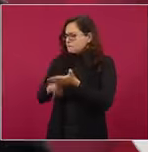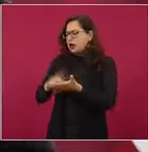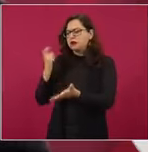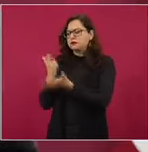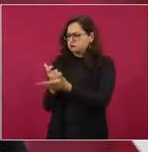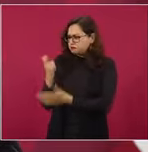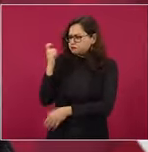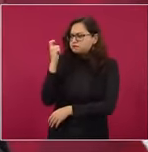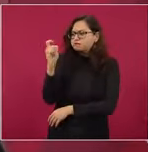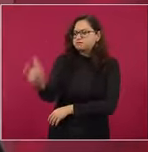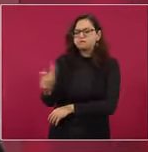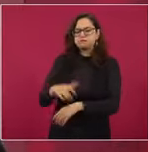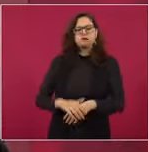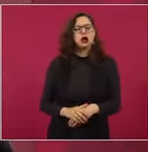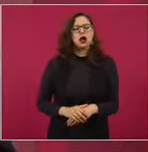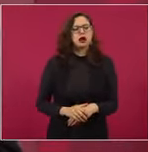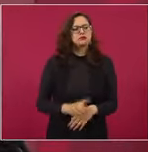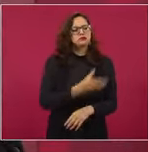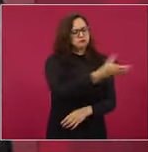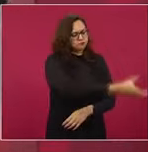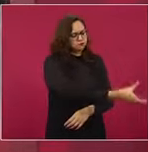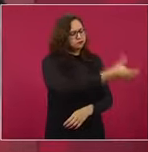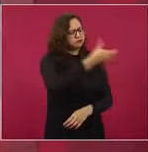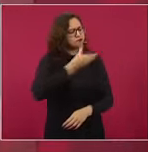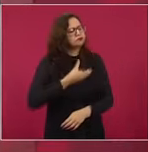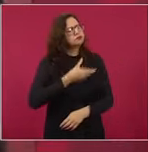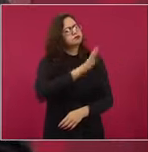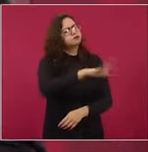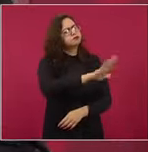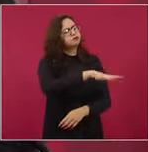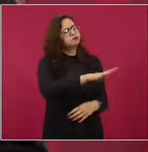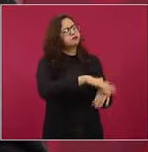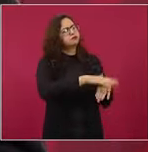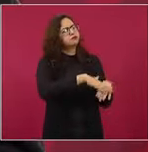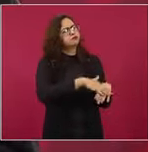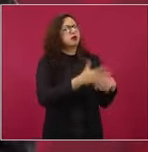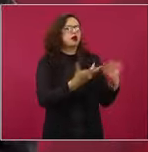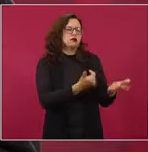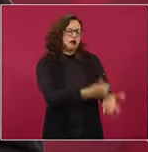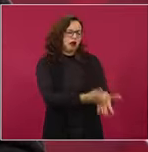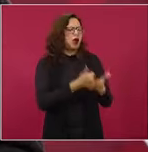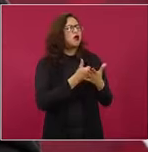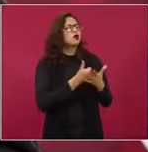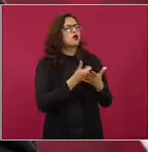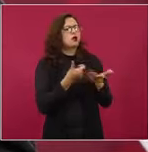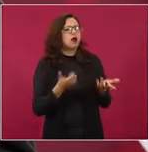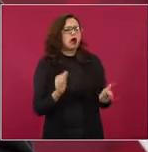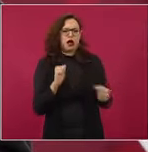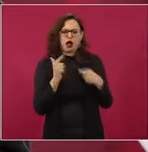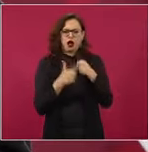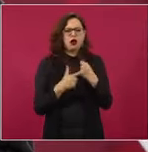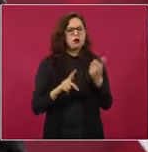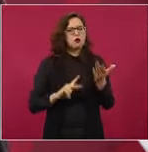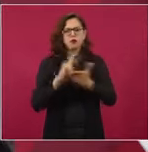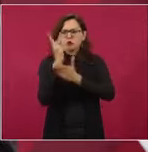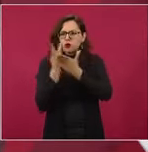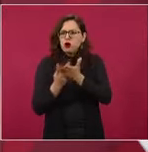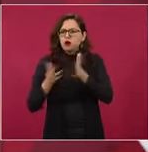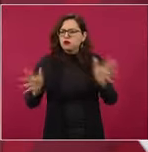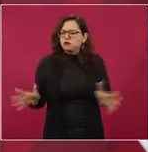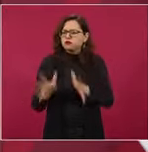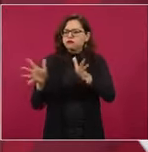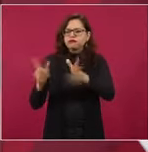que les ayudemos en programas de desarrollo,